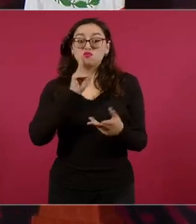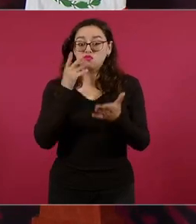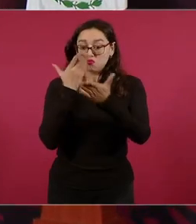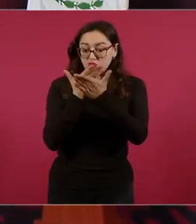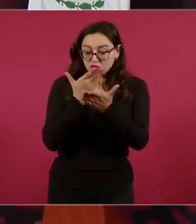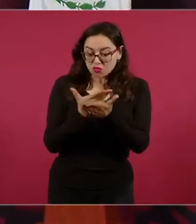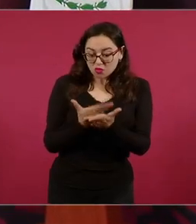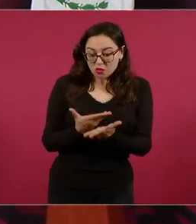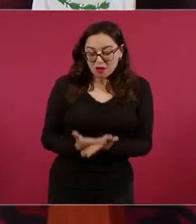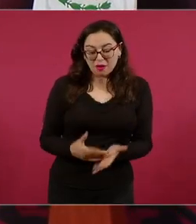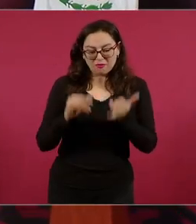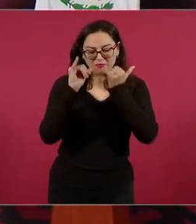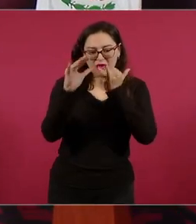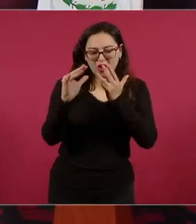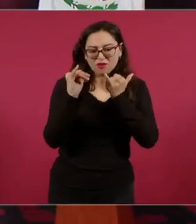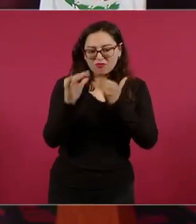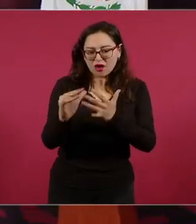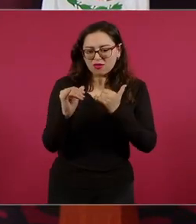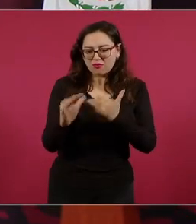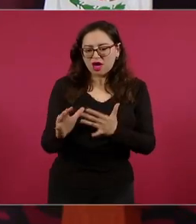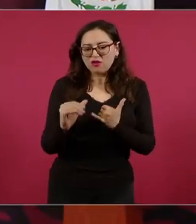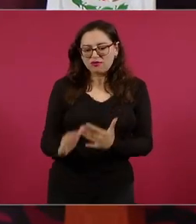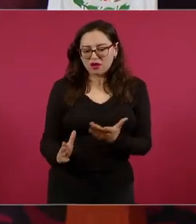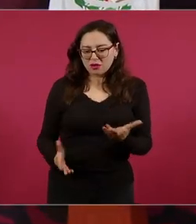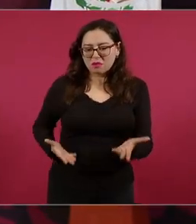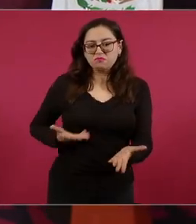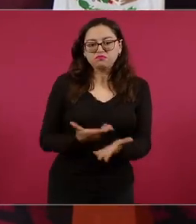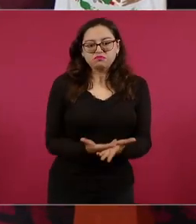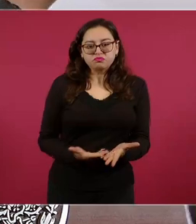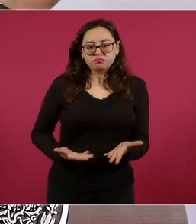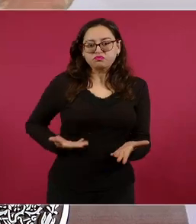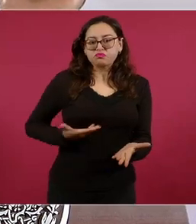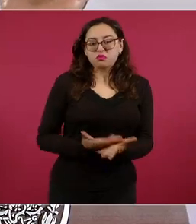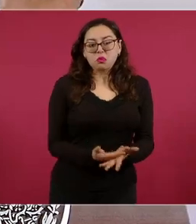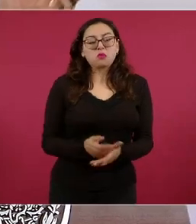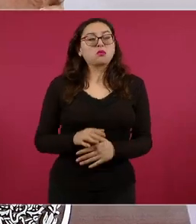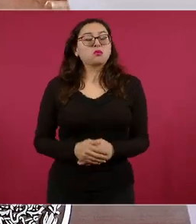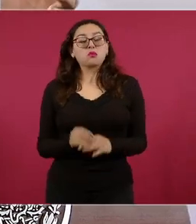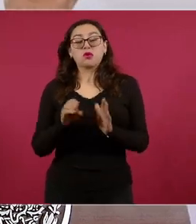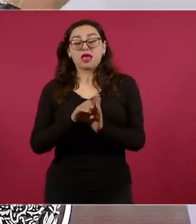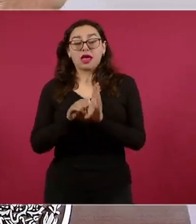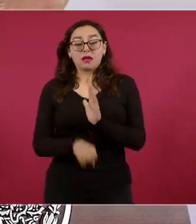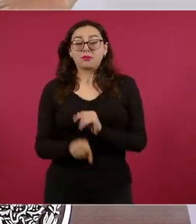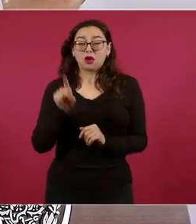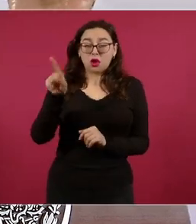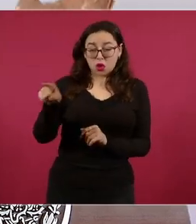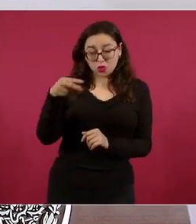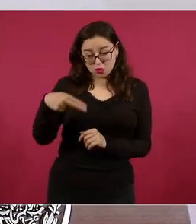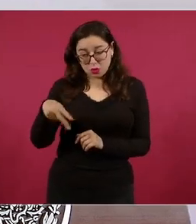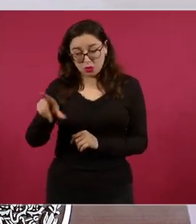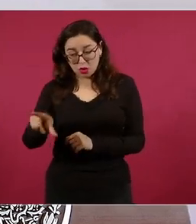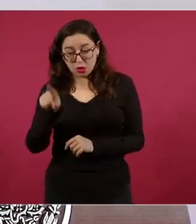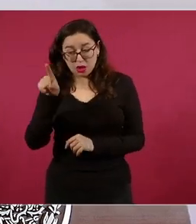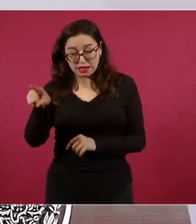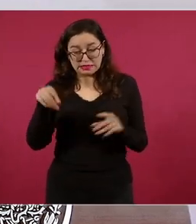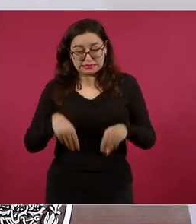en Guadalupe, en Nuevo León, en una casilla